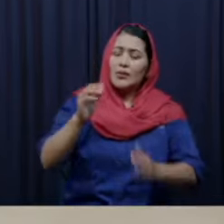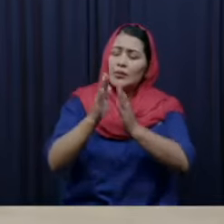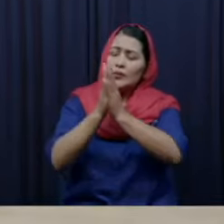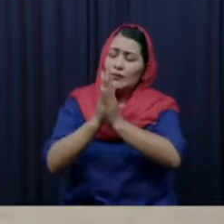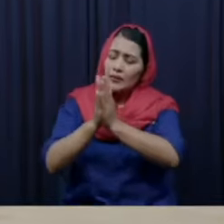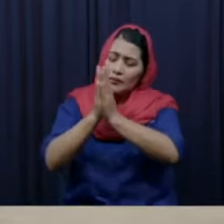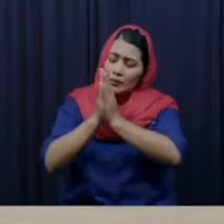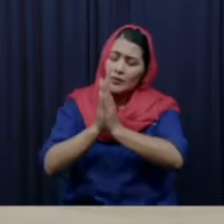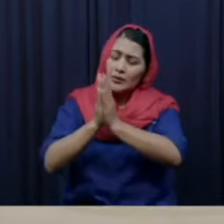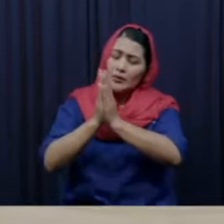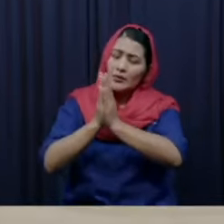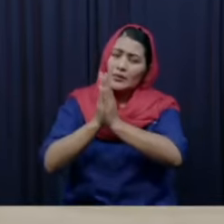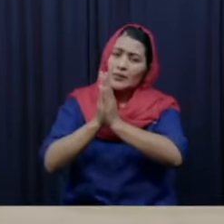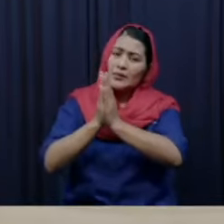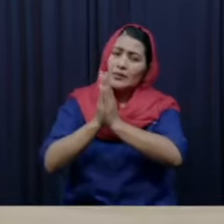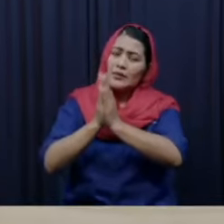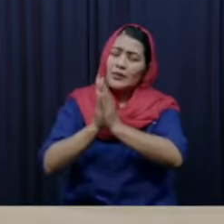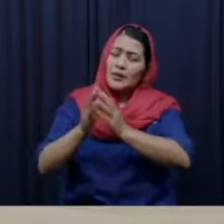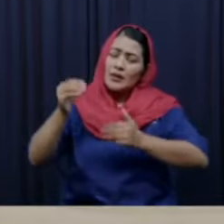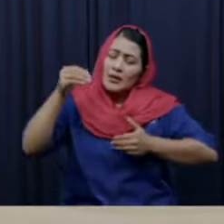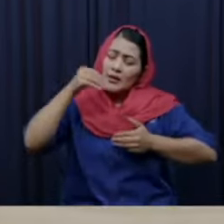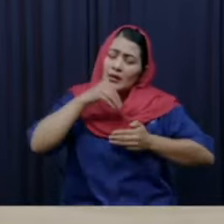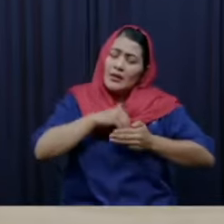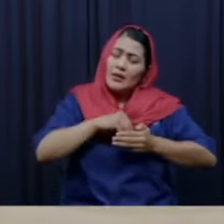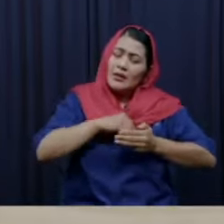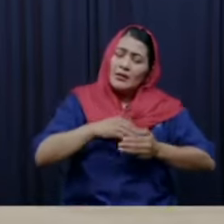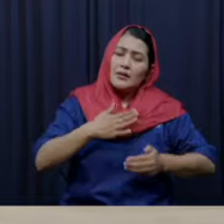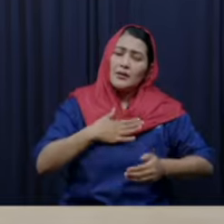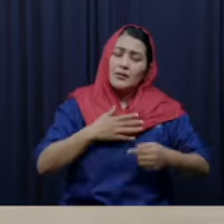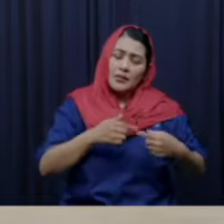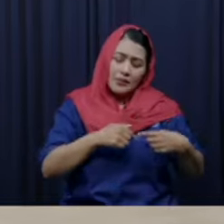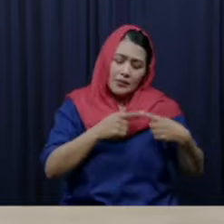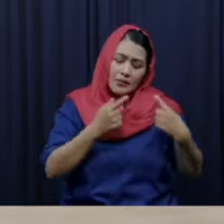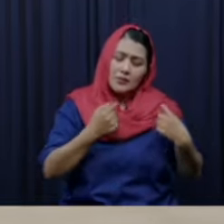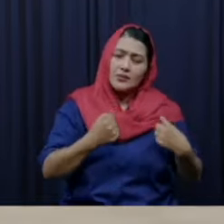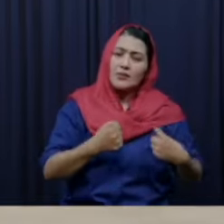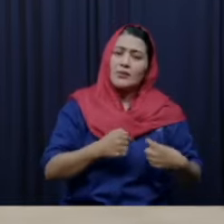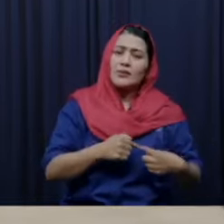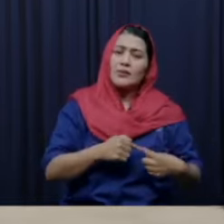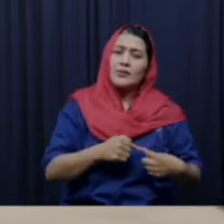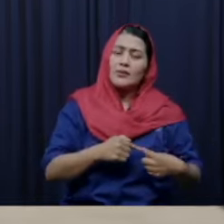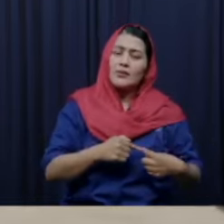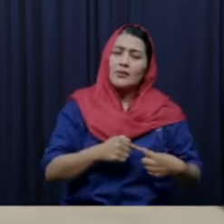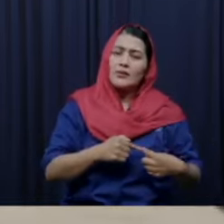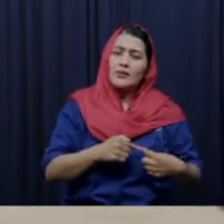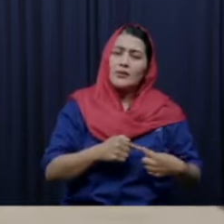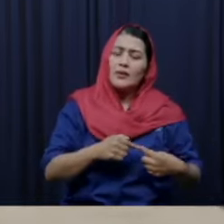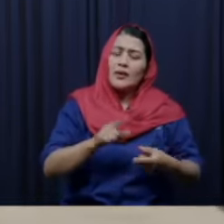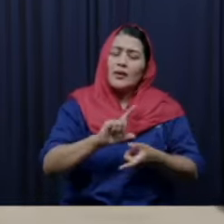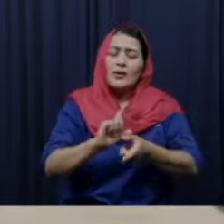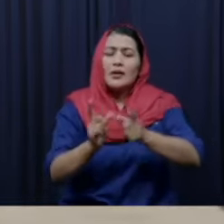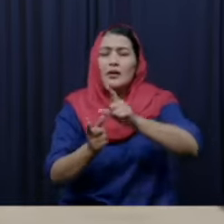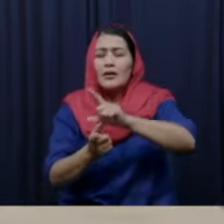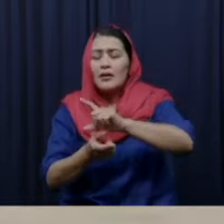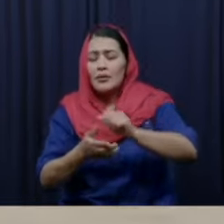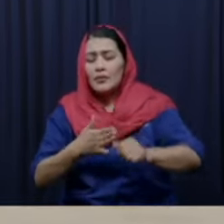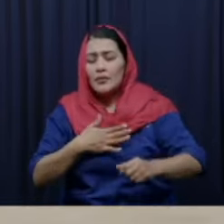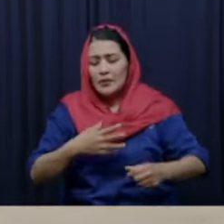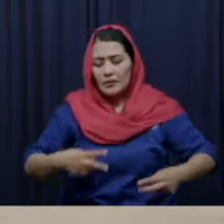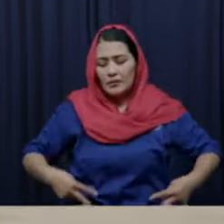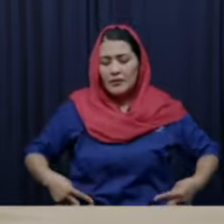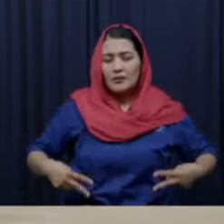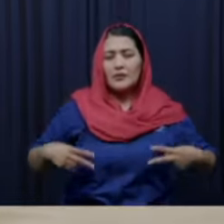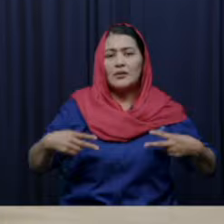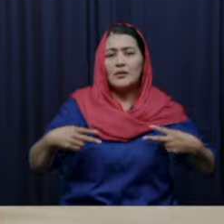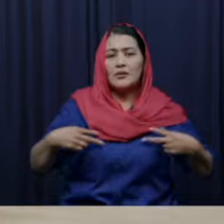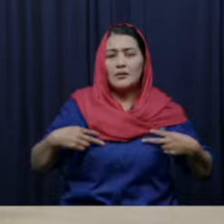adelante bienvenido que te bendiga gloria a Dios que lindo que lindo ver a